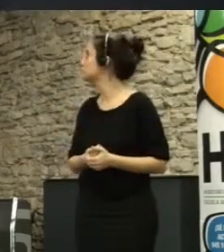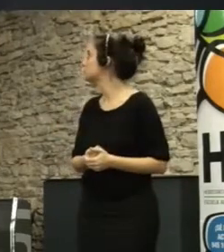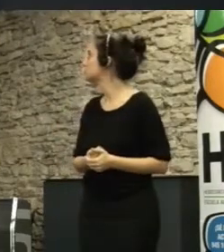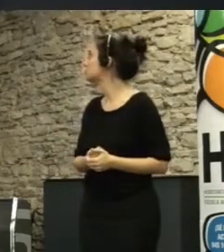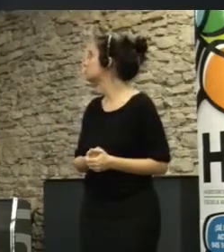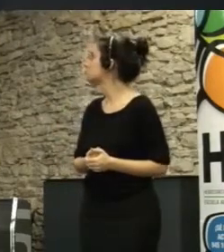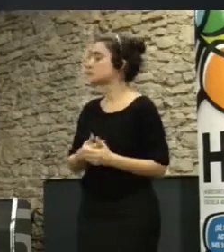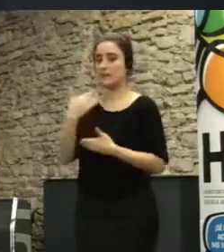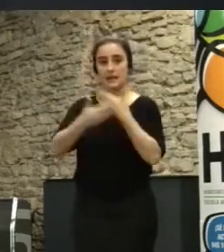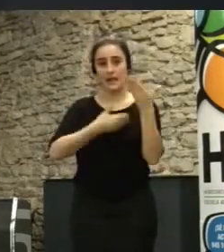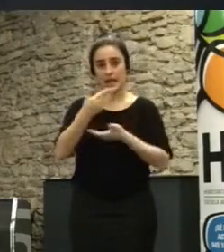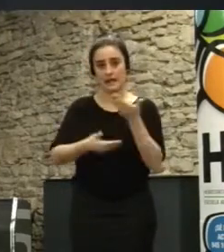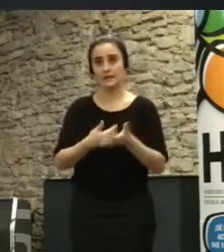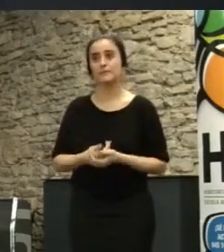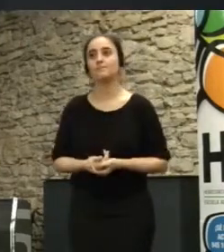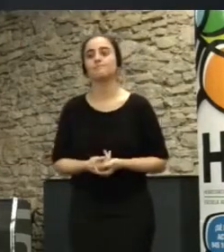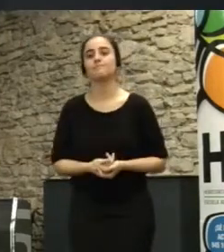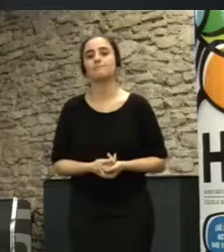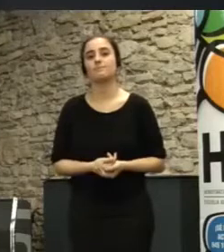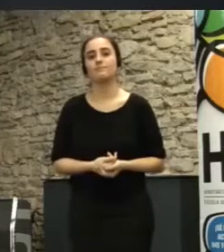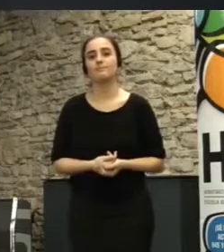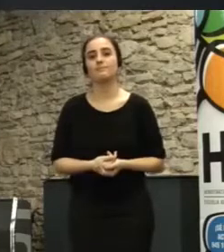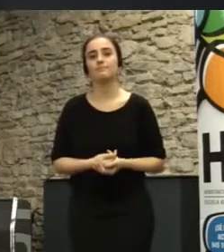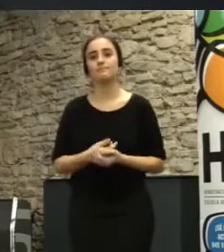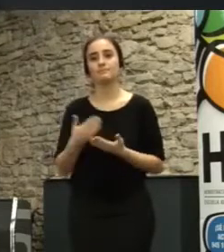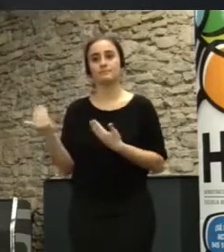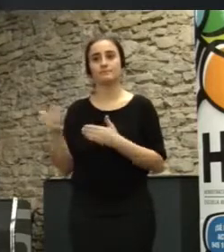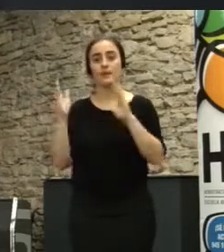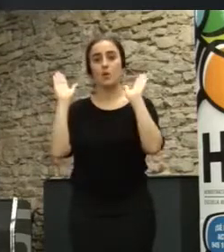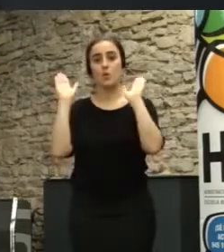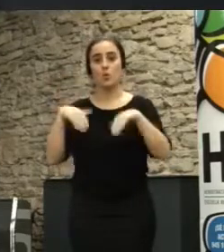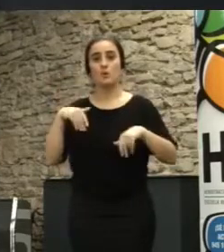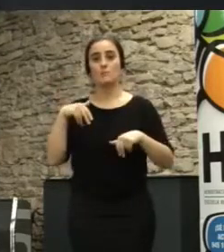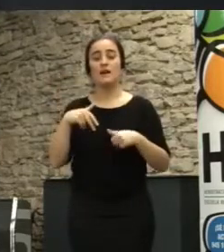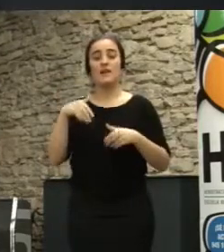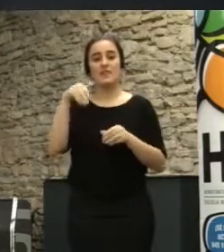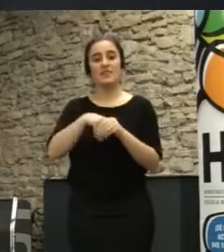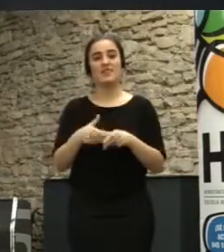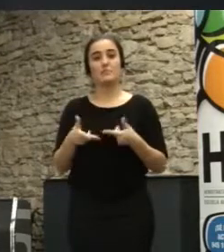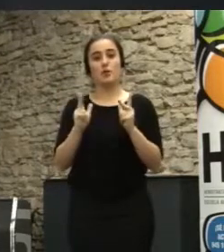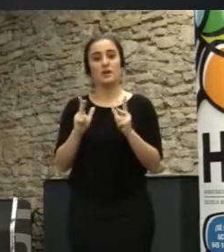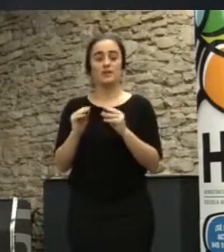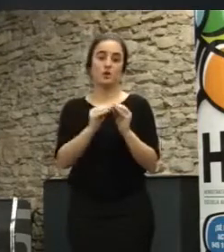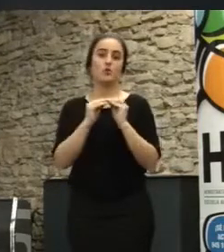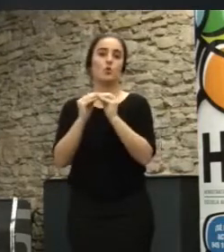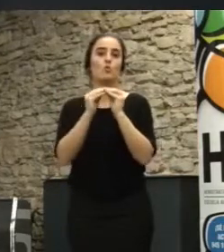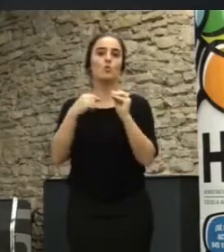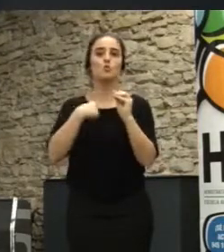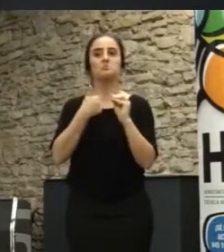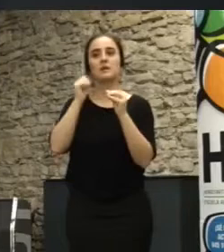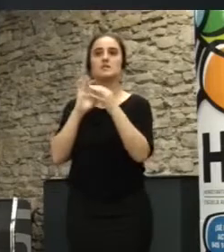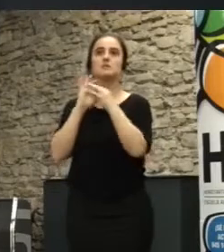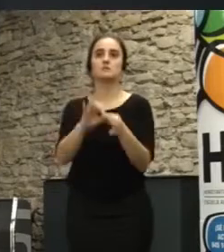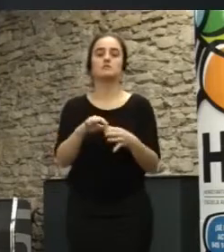vamos para adelante. Y, bueno, aquí la última la democracia y común la vinculo más a espacios urbanos a